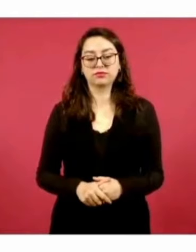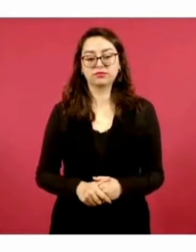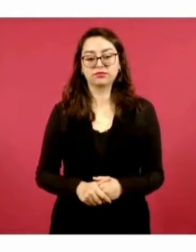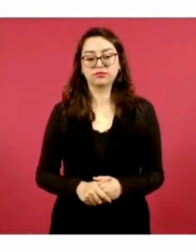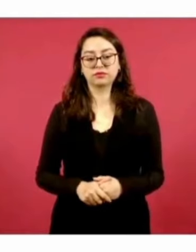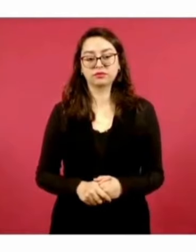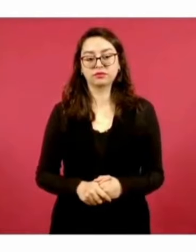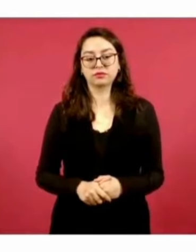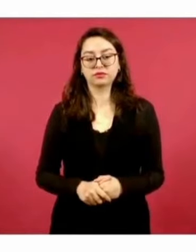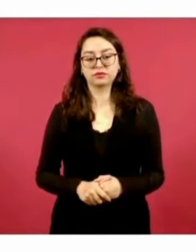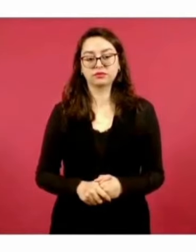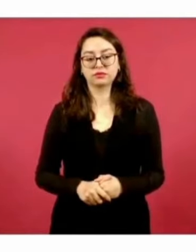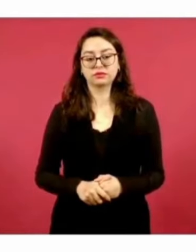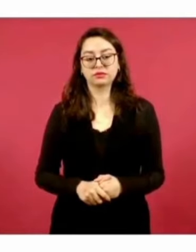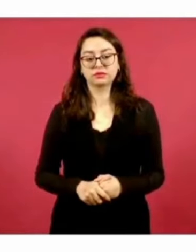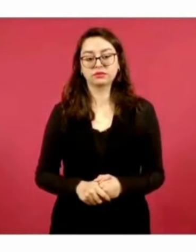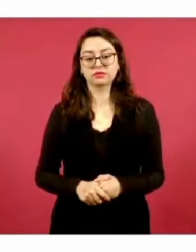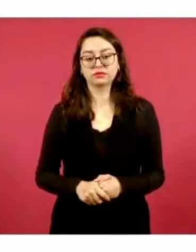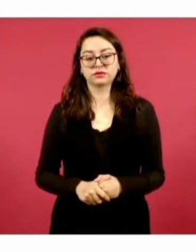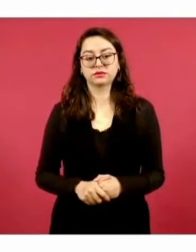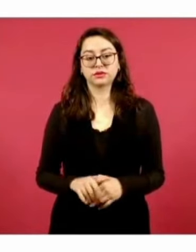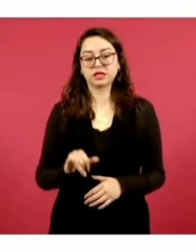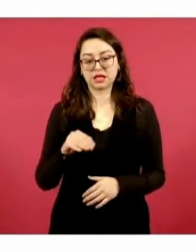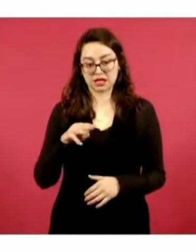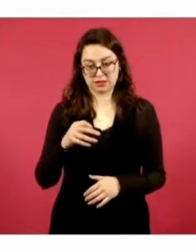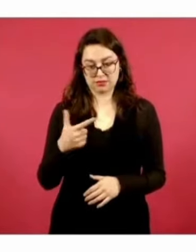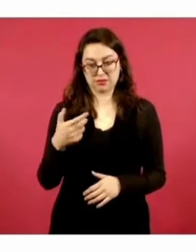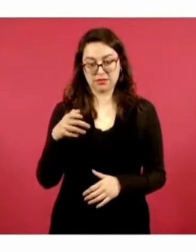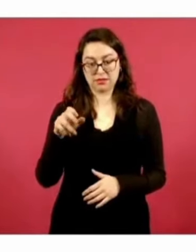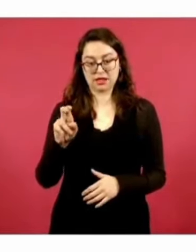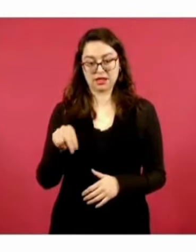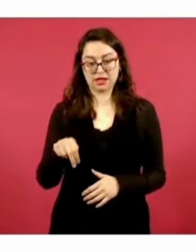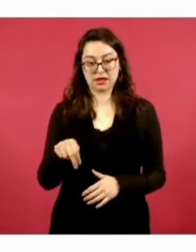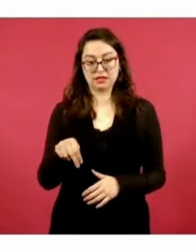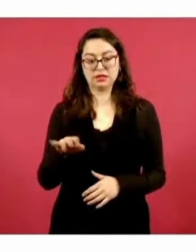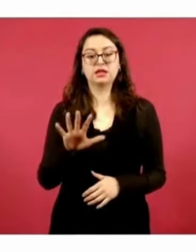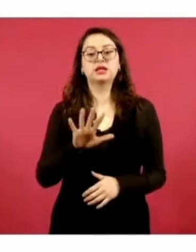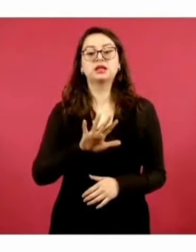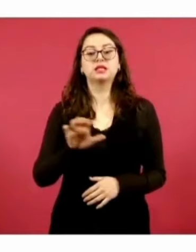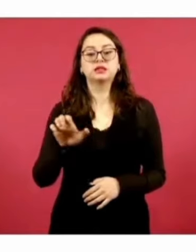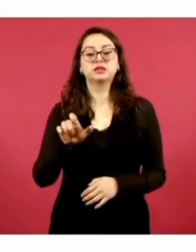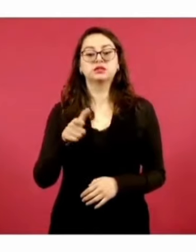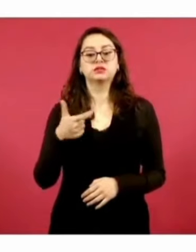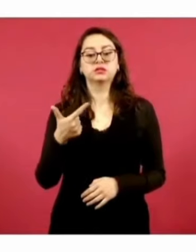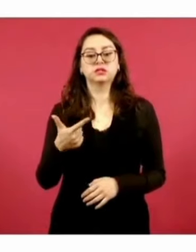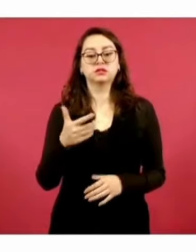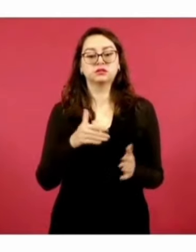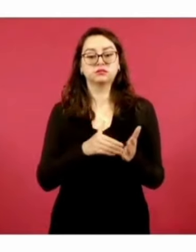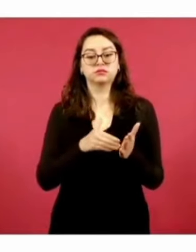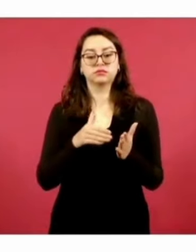Comercializadora de Servicios Imagen, quinientos siete millones.